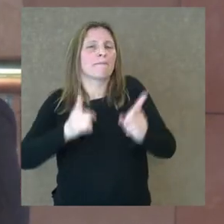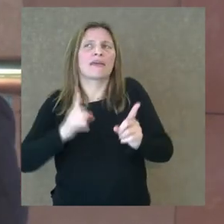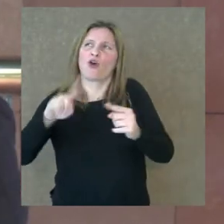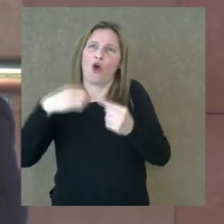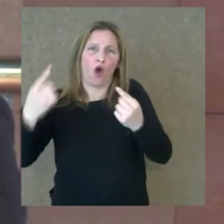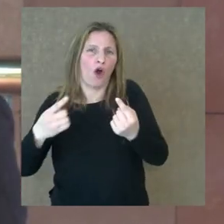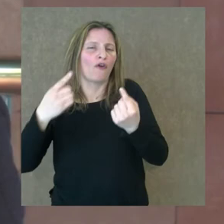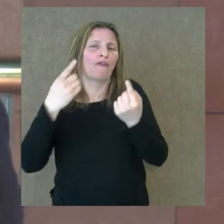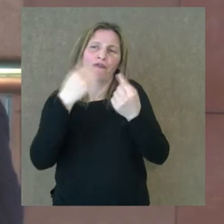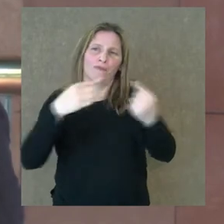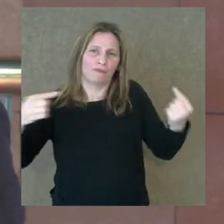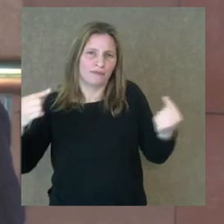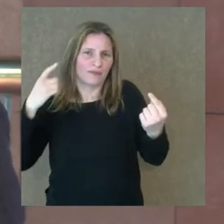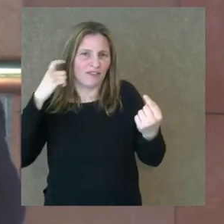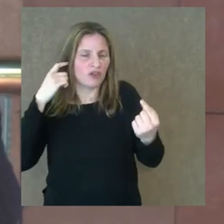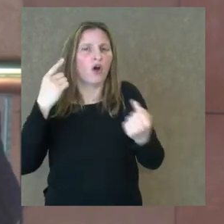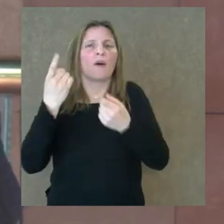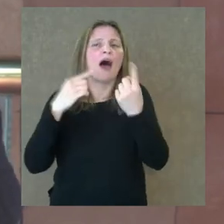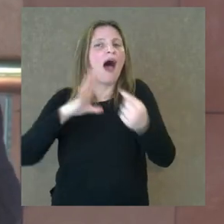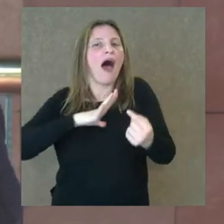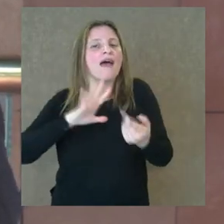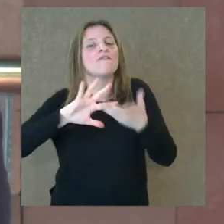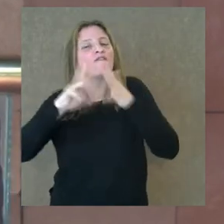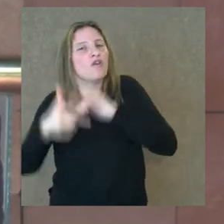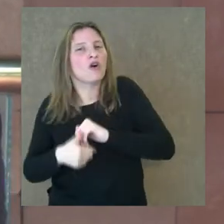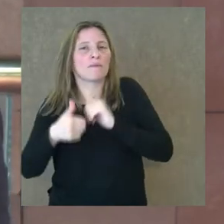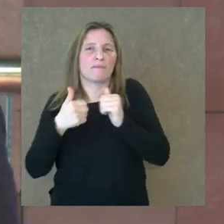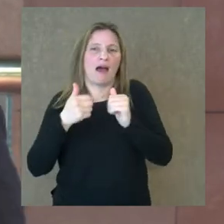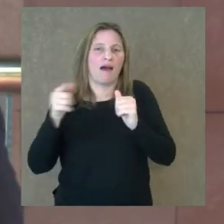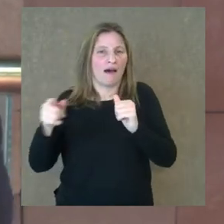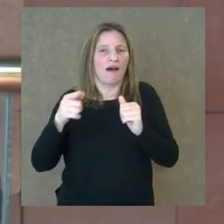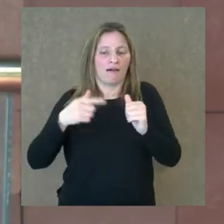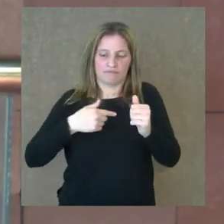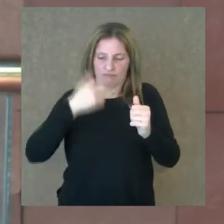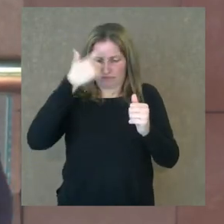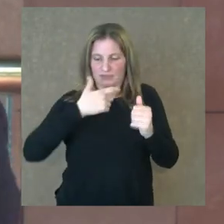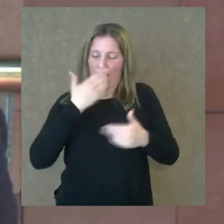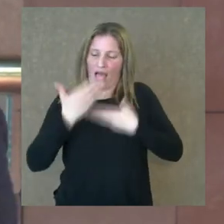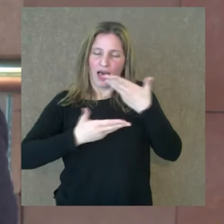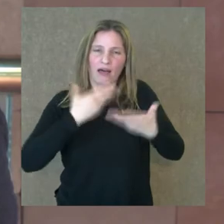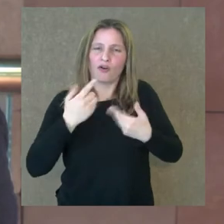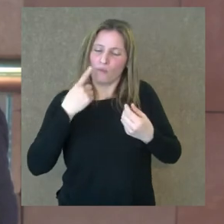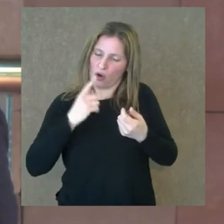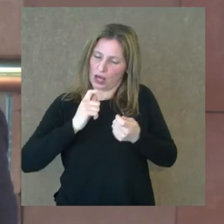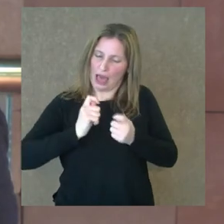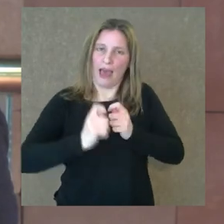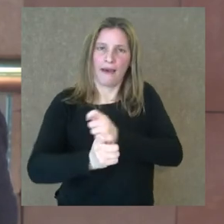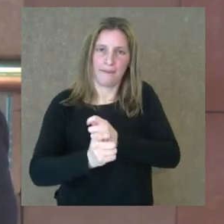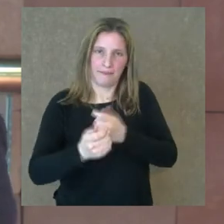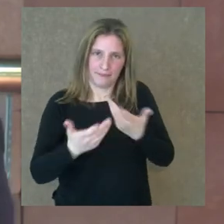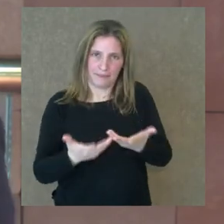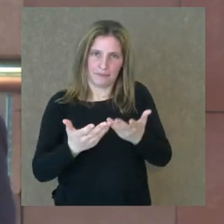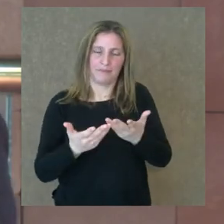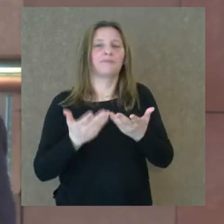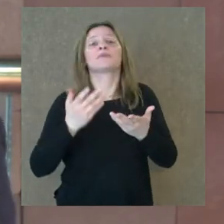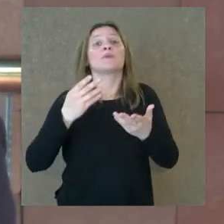tenemos mucho más reducido la forma en donde el intérprete incide en la obra. En